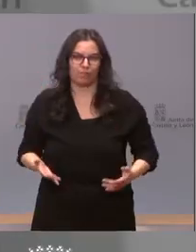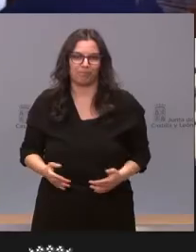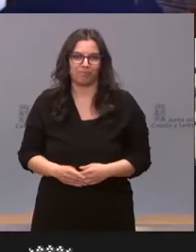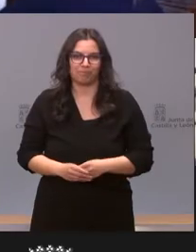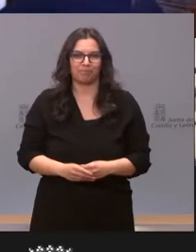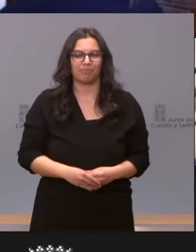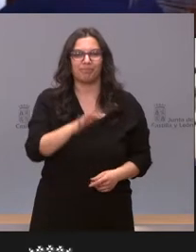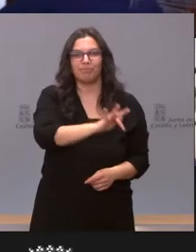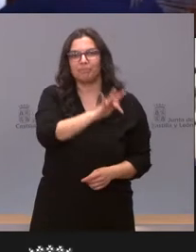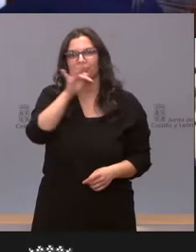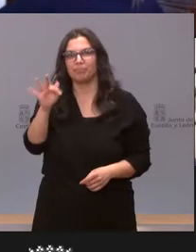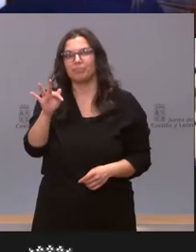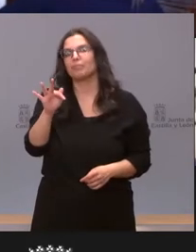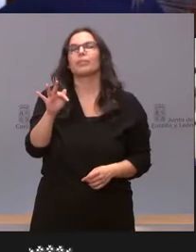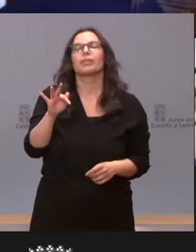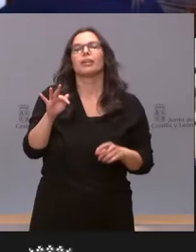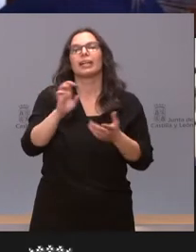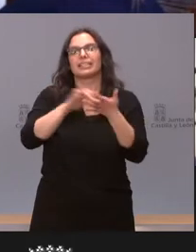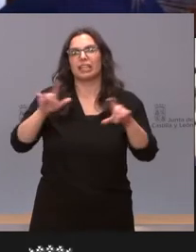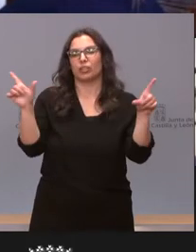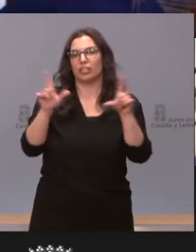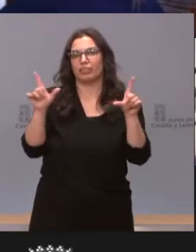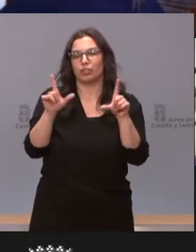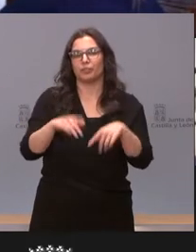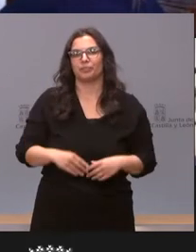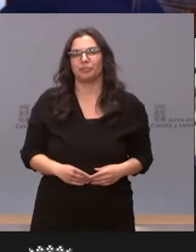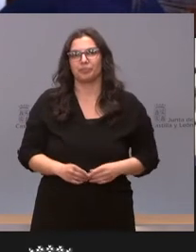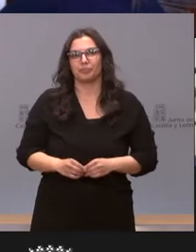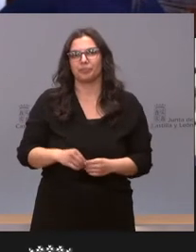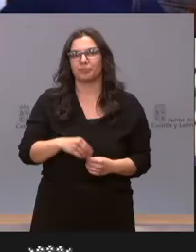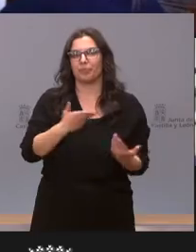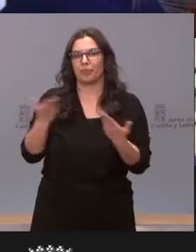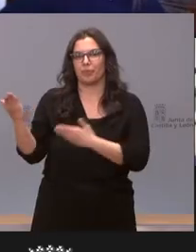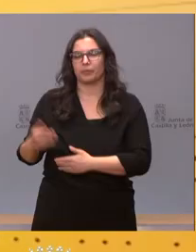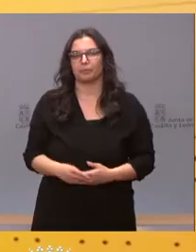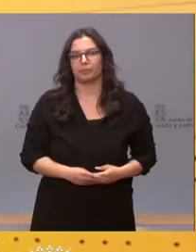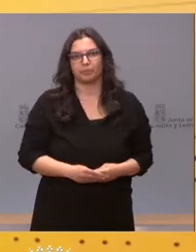Turno ahora para Ana Rayaces, de Castilla y León Televisión. Ana, cuando quieras.